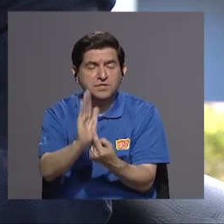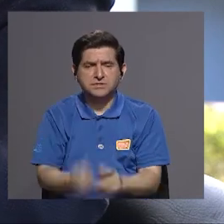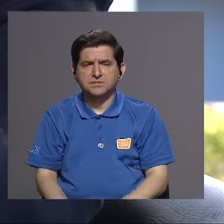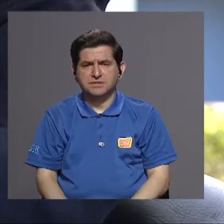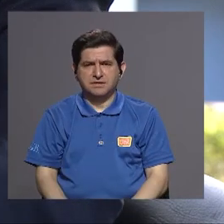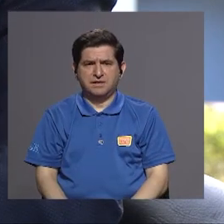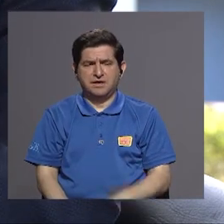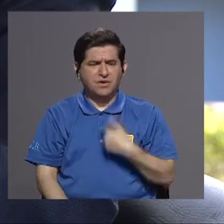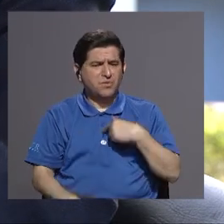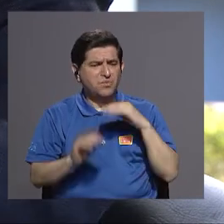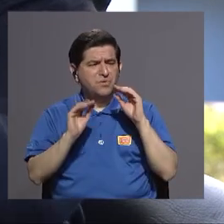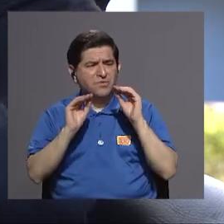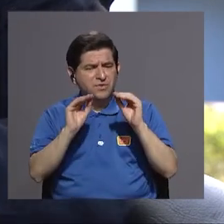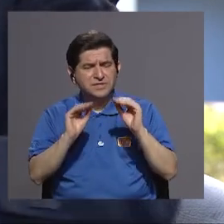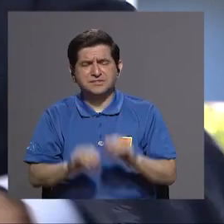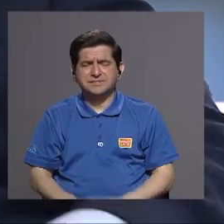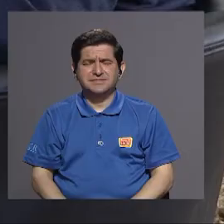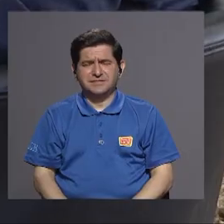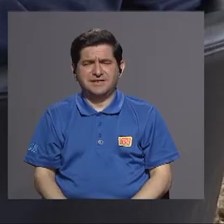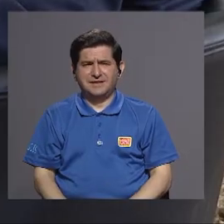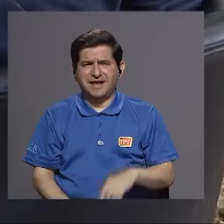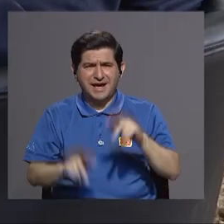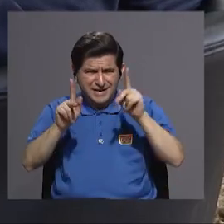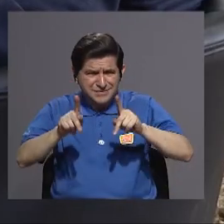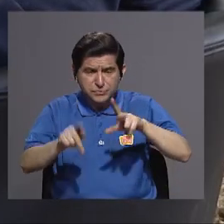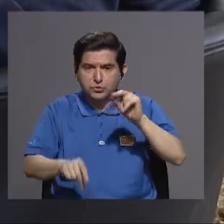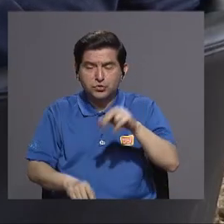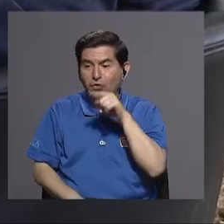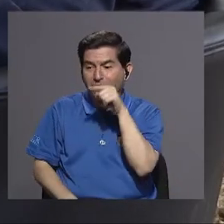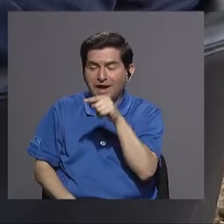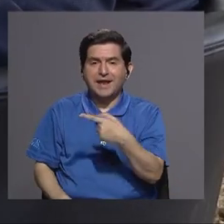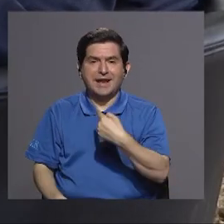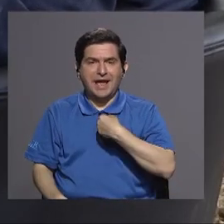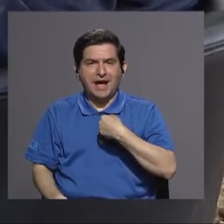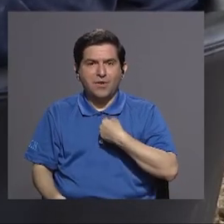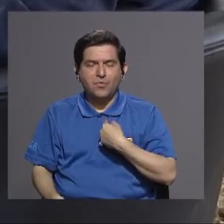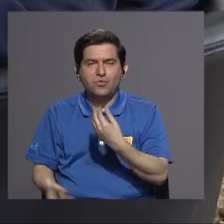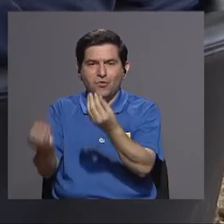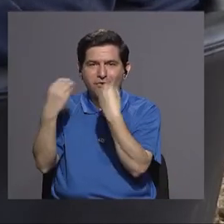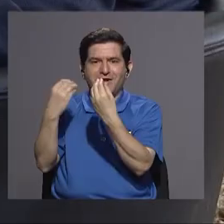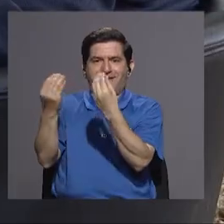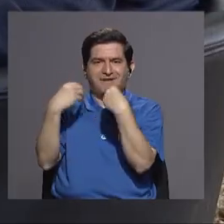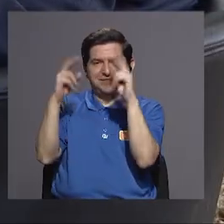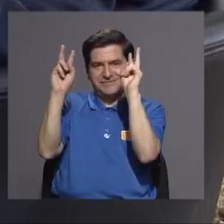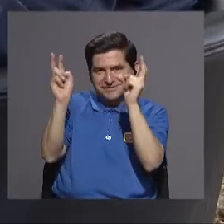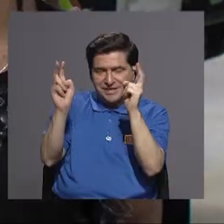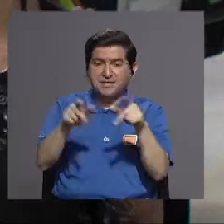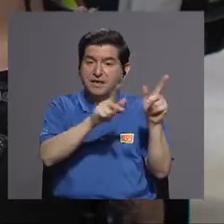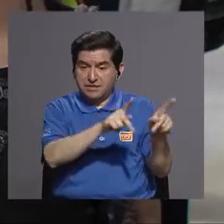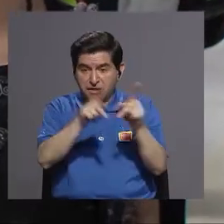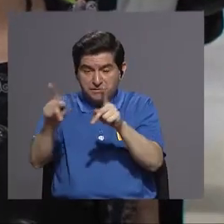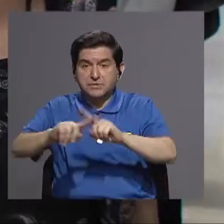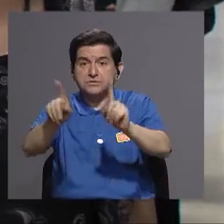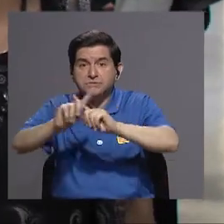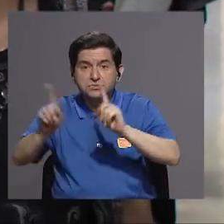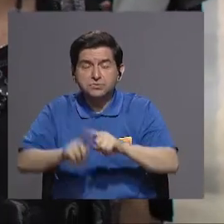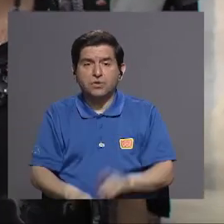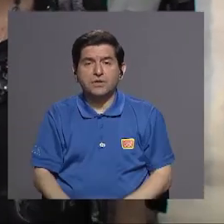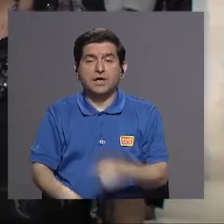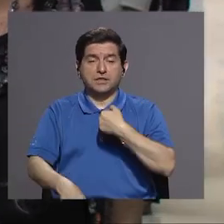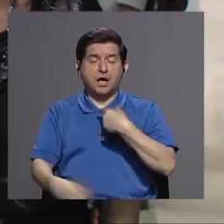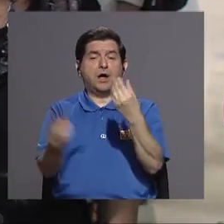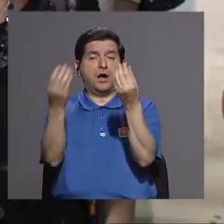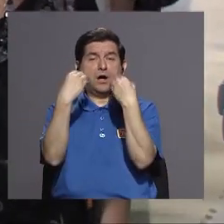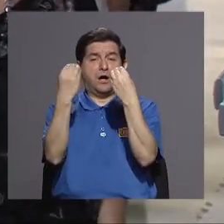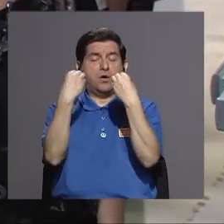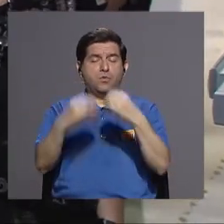lo que le enseña es el paciente no uno el paciente tiene que enseñarle muchas cosas y hay hay pacientes que le enseñan a